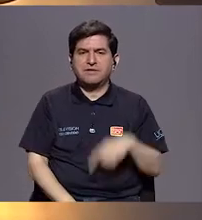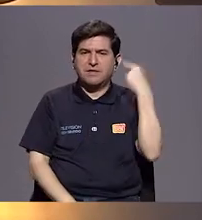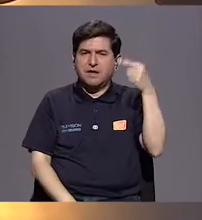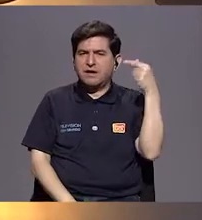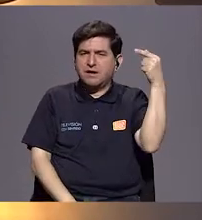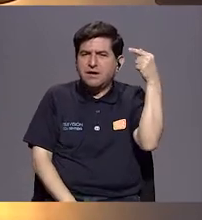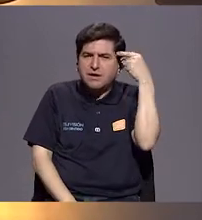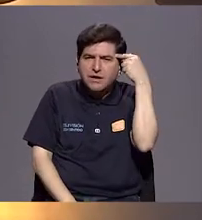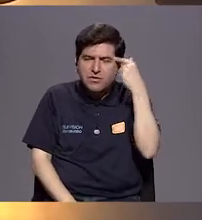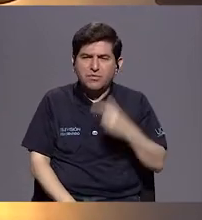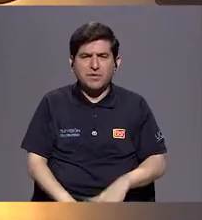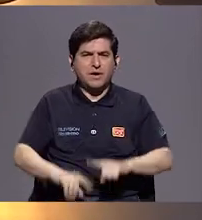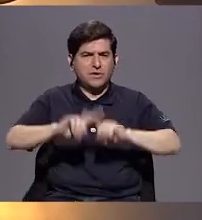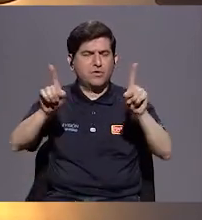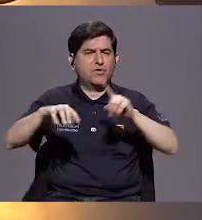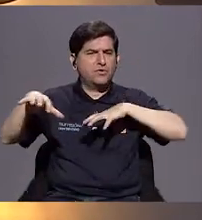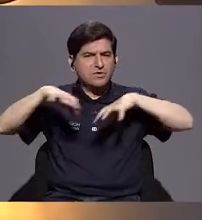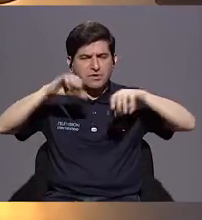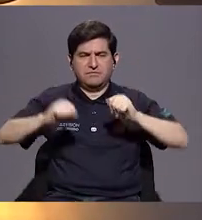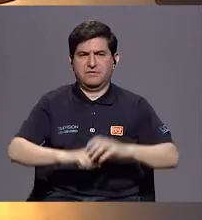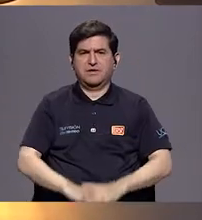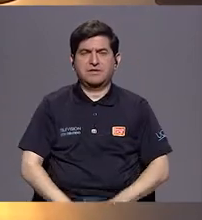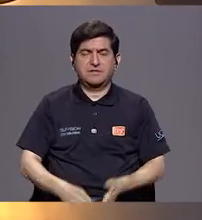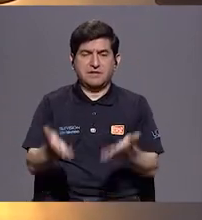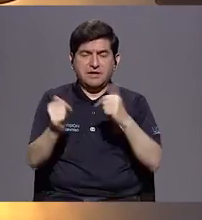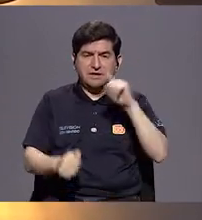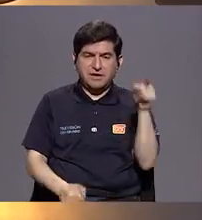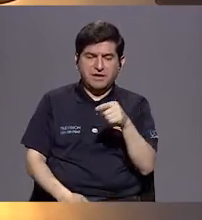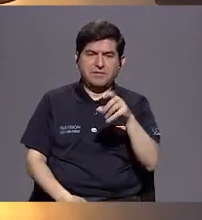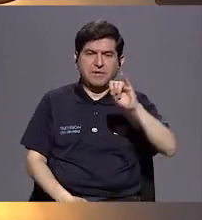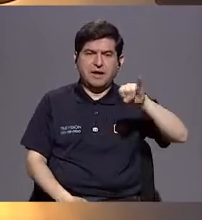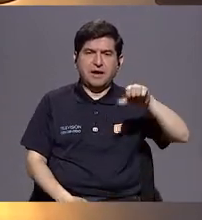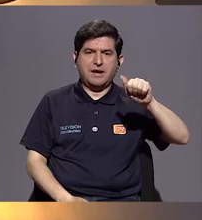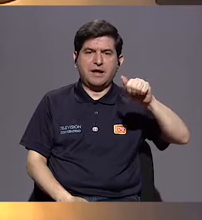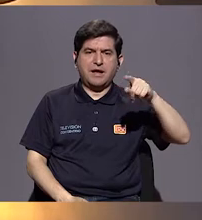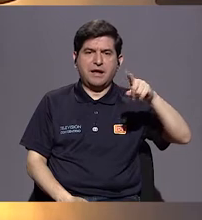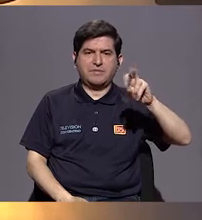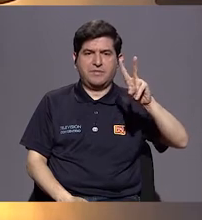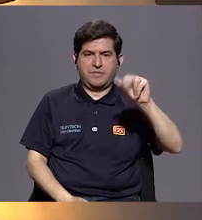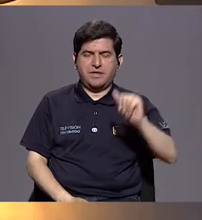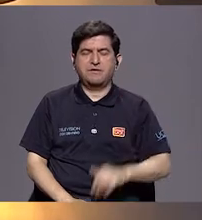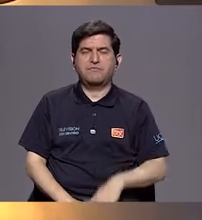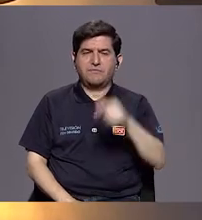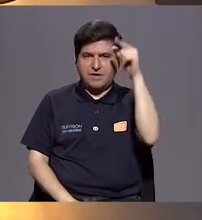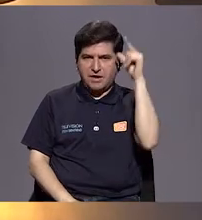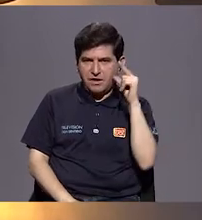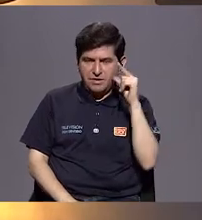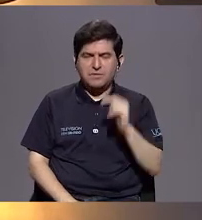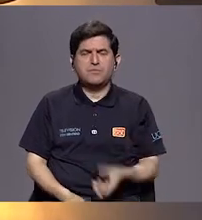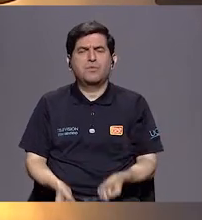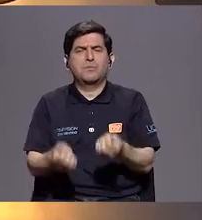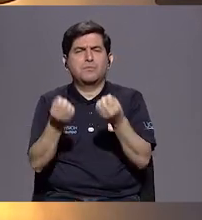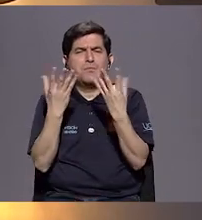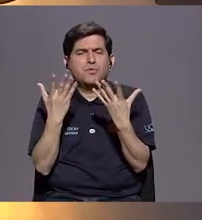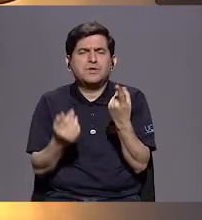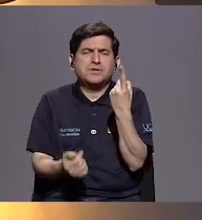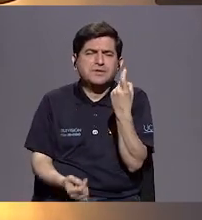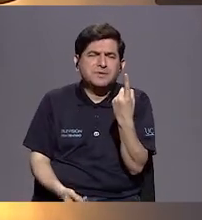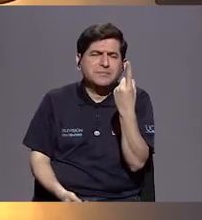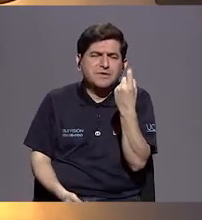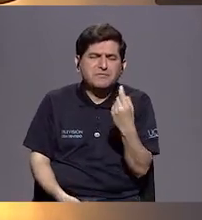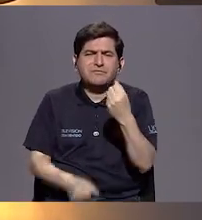diferente. O sea, quiere eliminar a Javdeba. En la provincia de Limón hay una gran cantidad de desempleo.